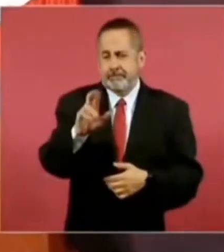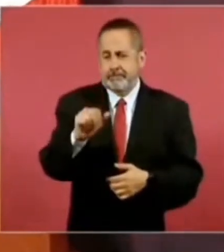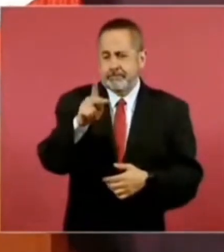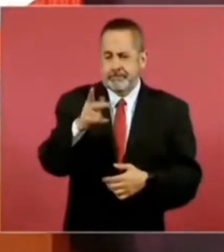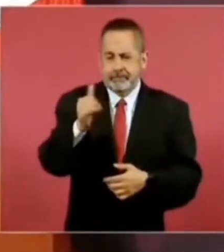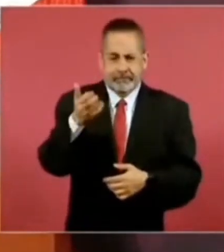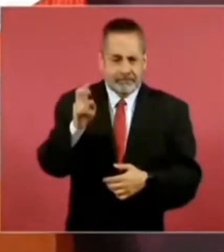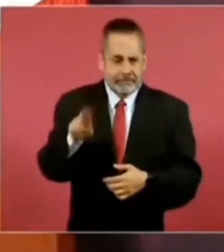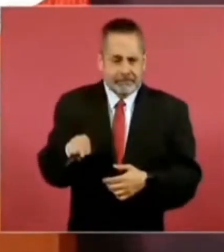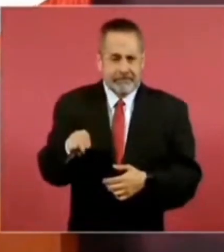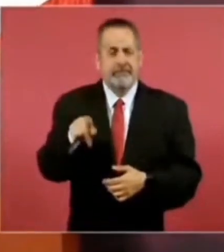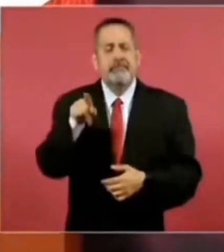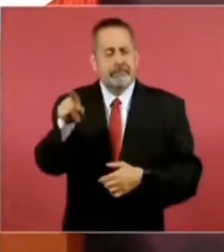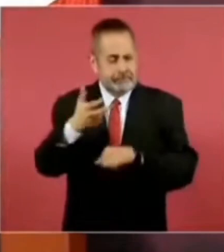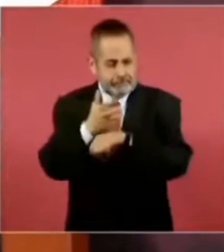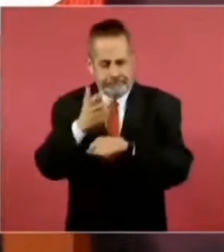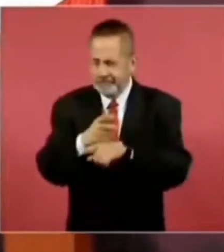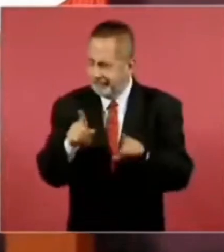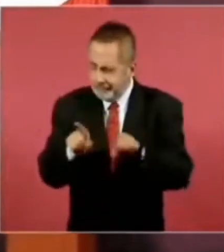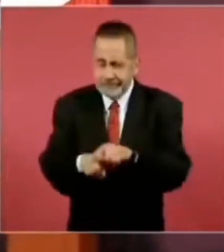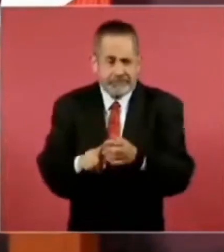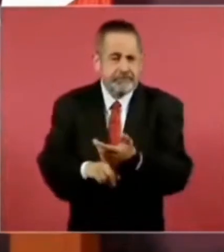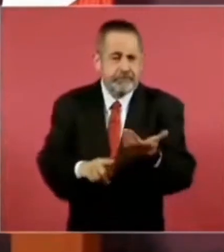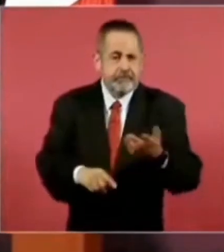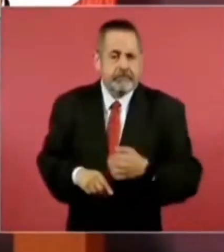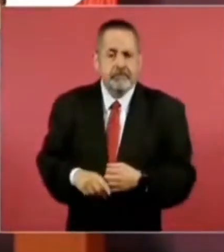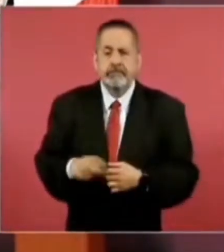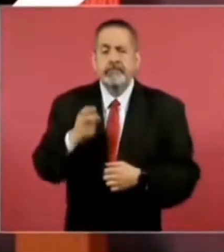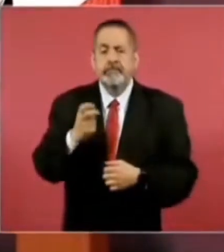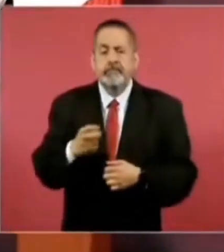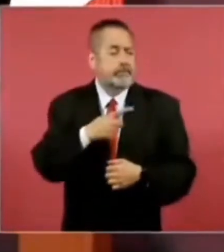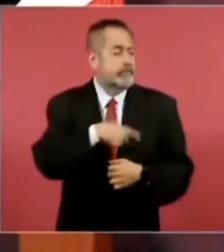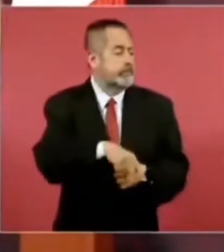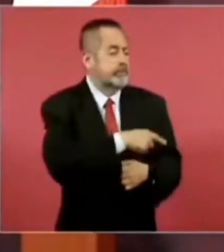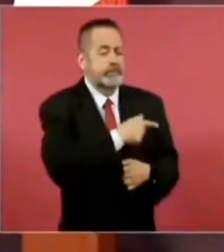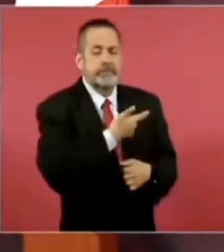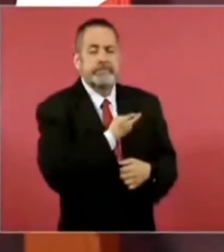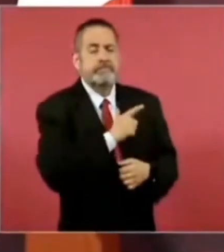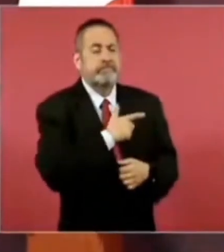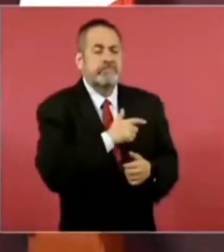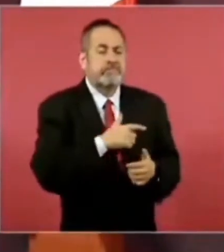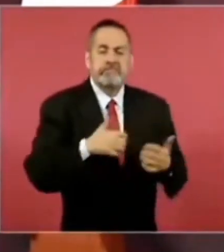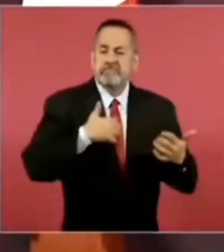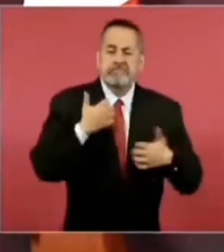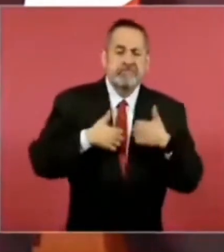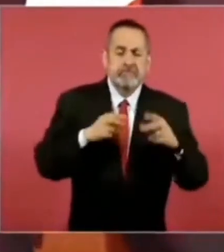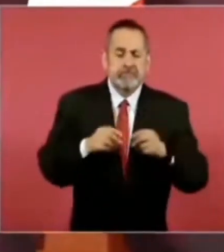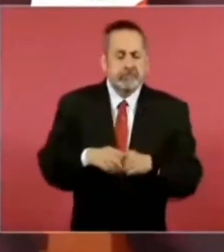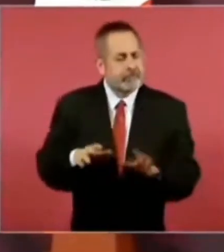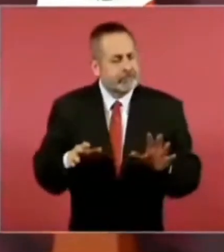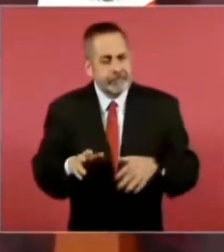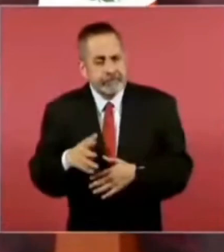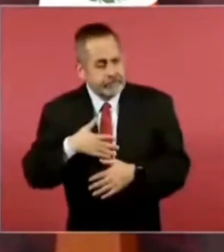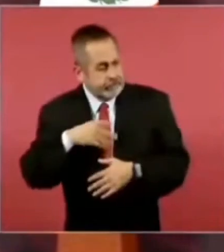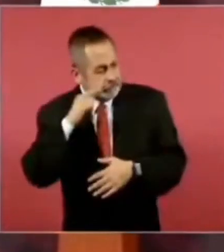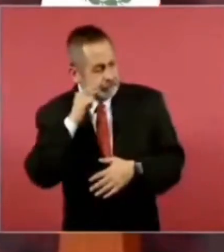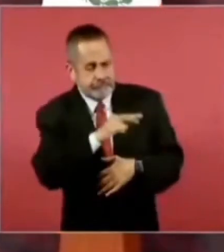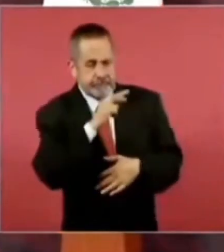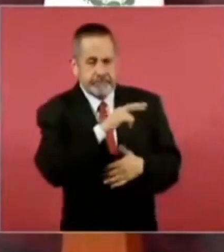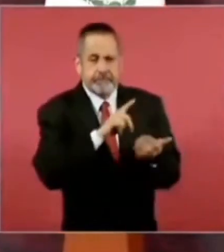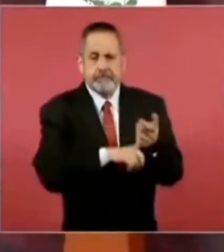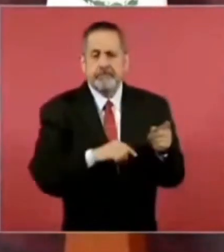Desde luego que esto no les va a gustar a los conservadores. Estaba yo viendo ahora